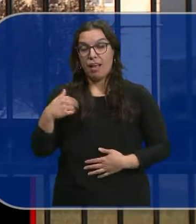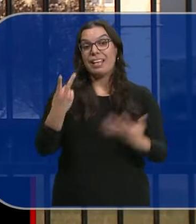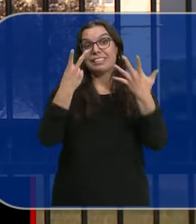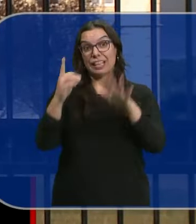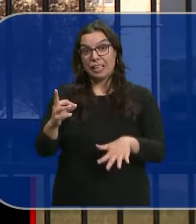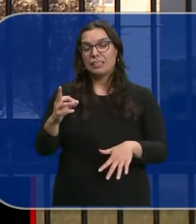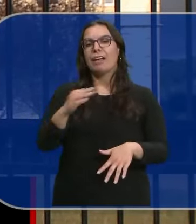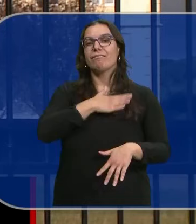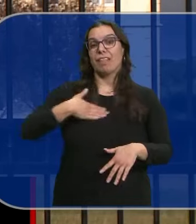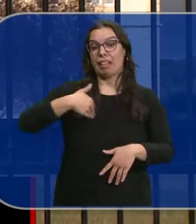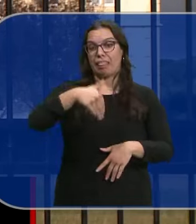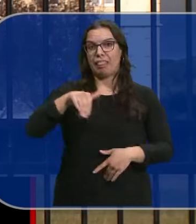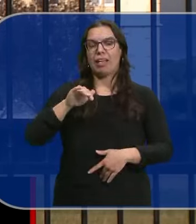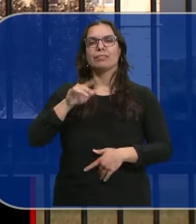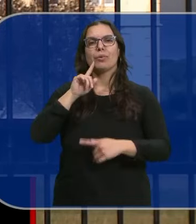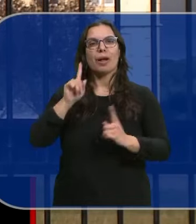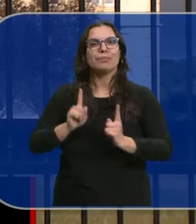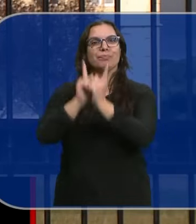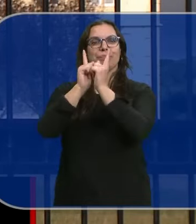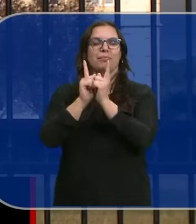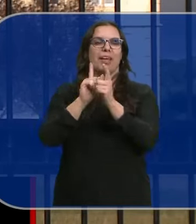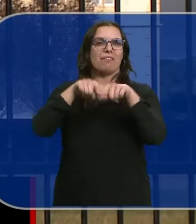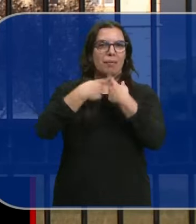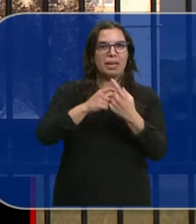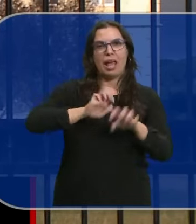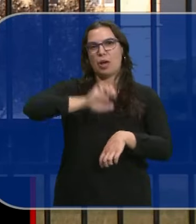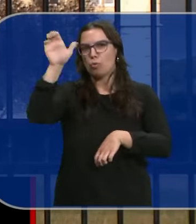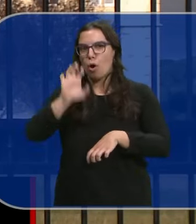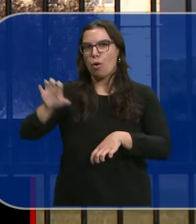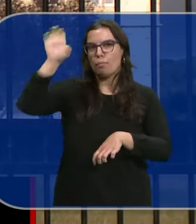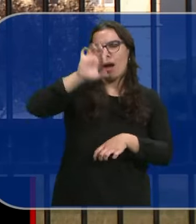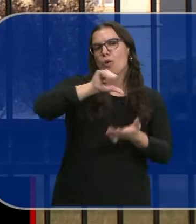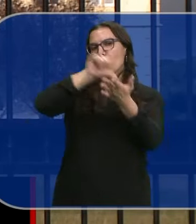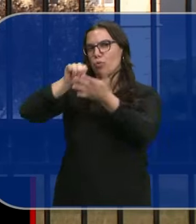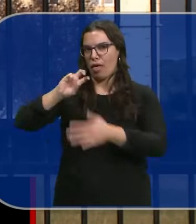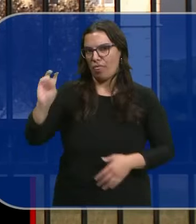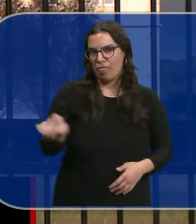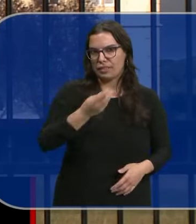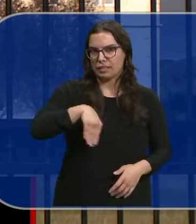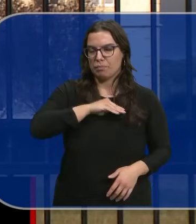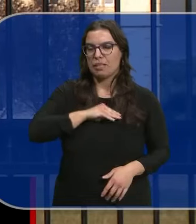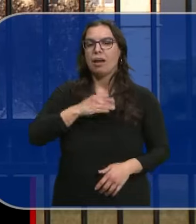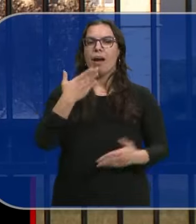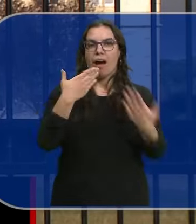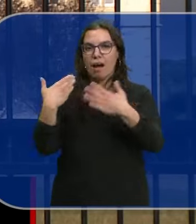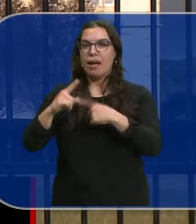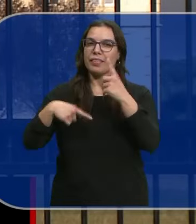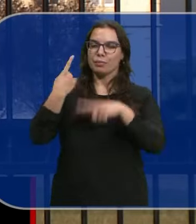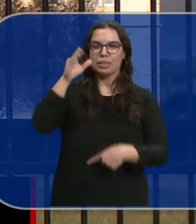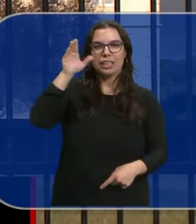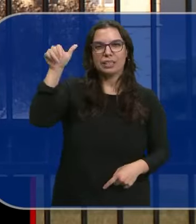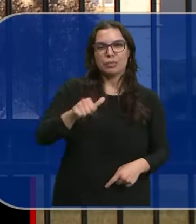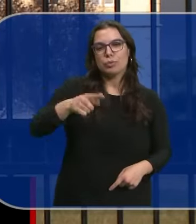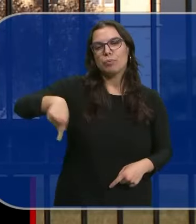tienen pensado reencontrarse con sus familiares en otros países de Europa o en otras ciudades de España Hemos hablado con ellos, enseguida